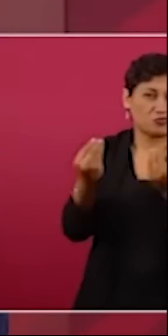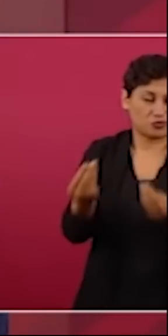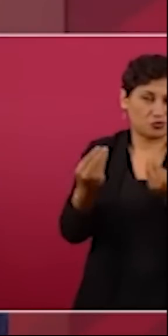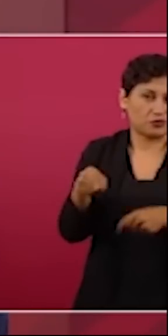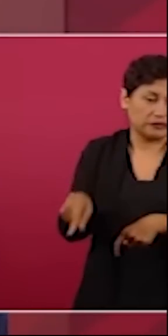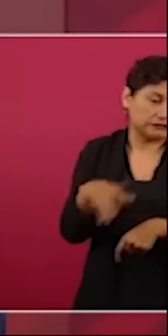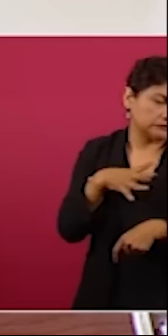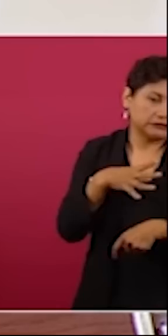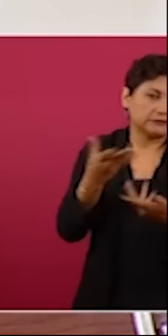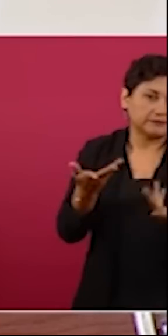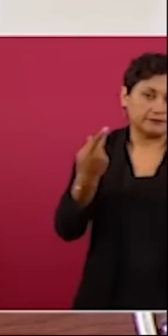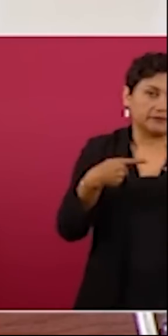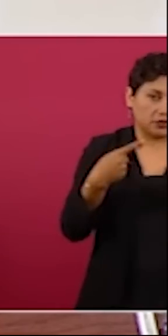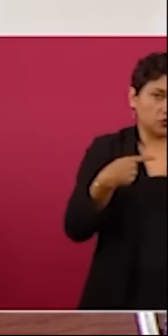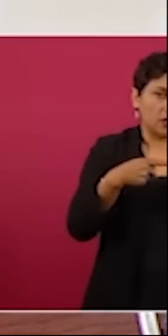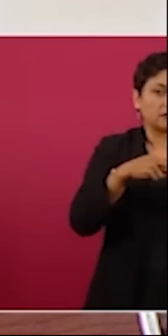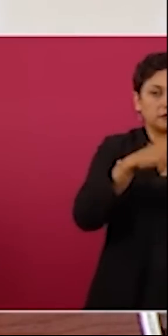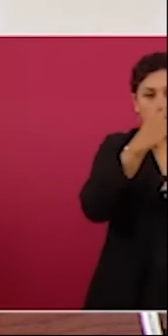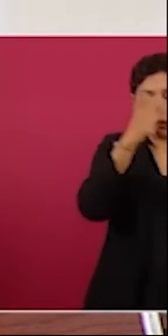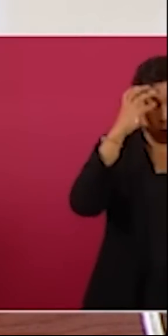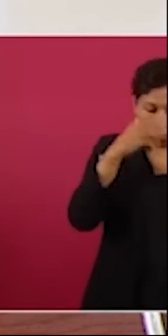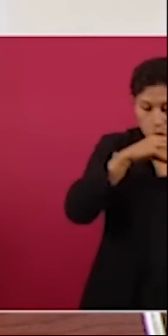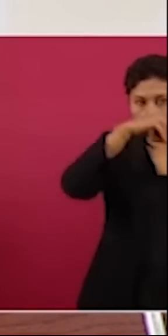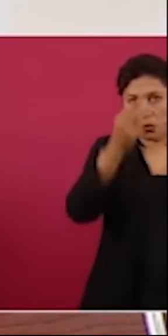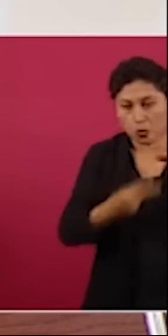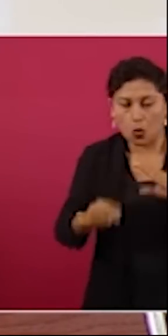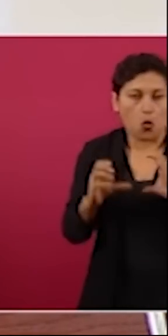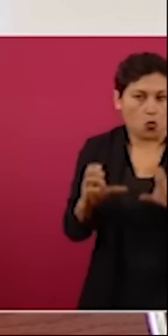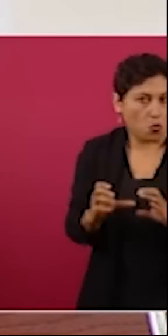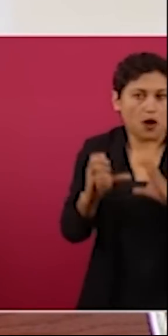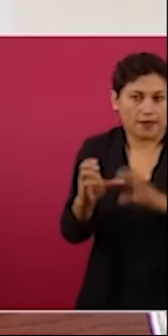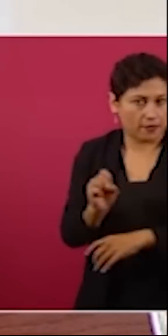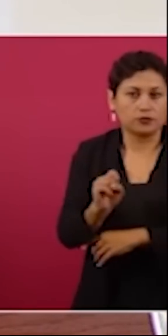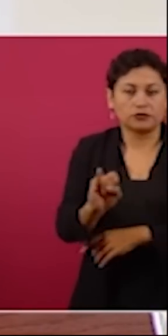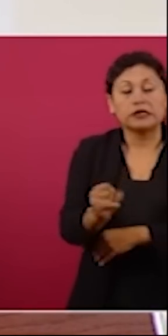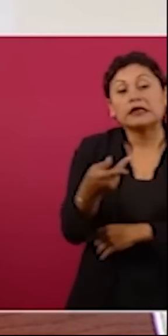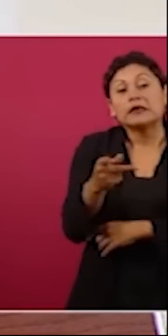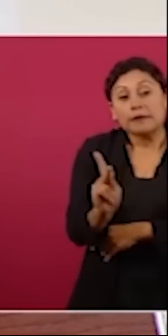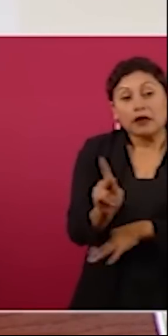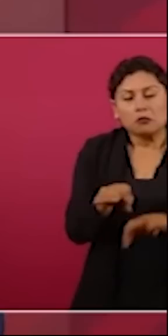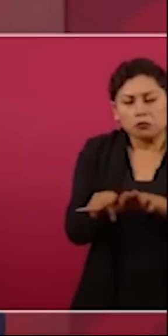y de repente una madrugada